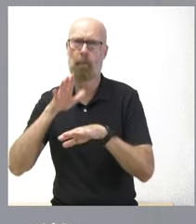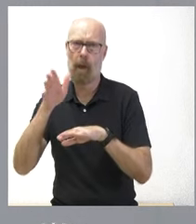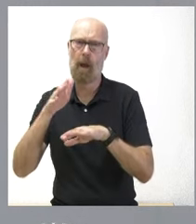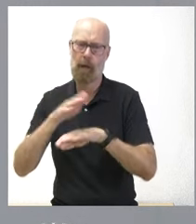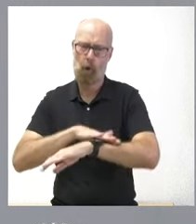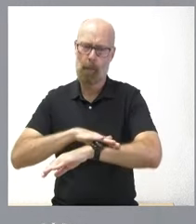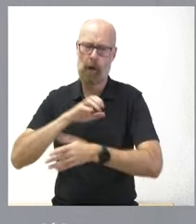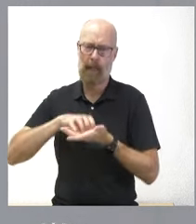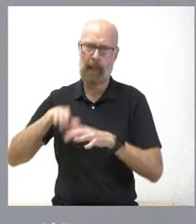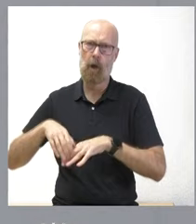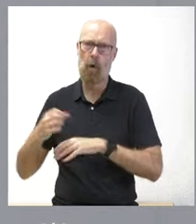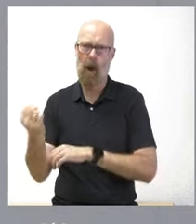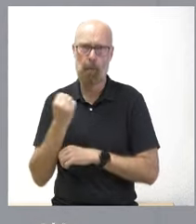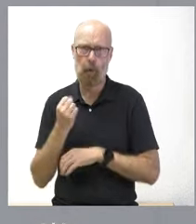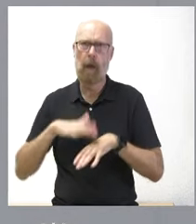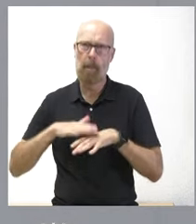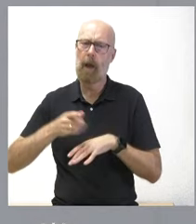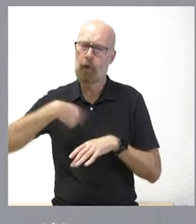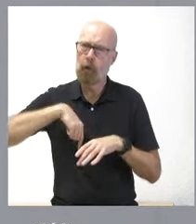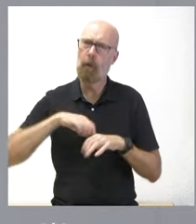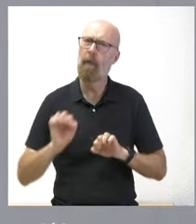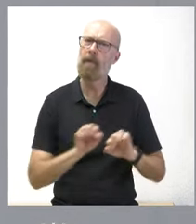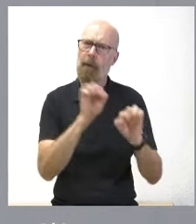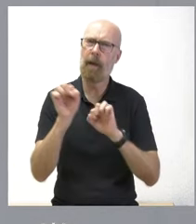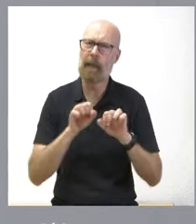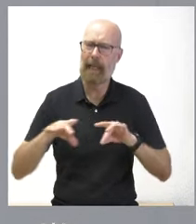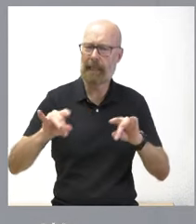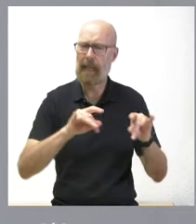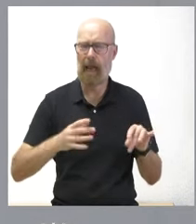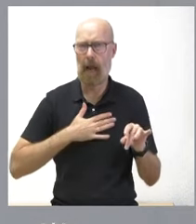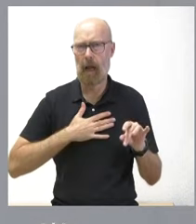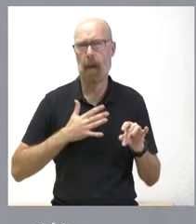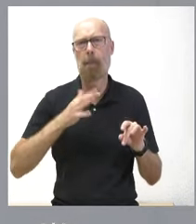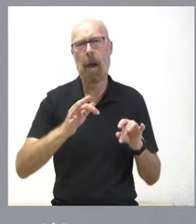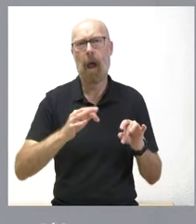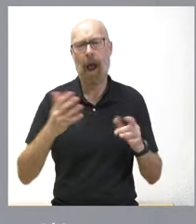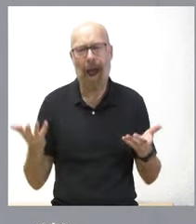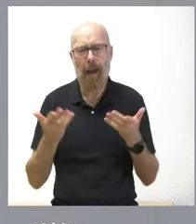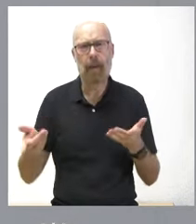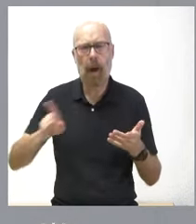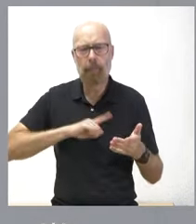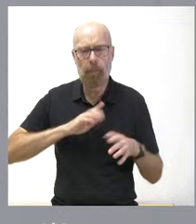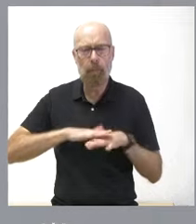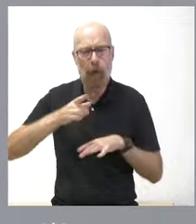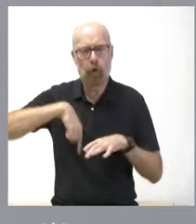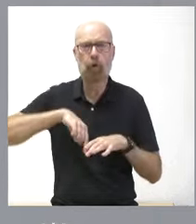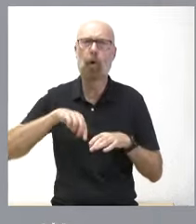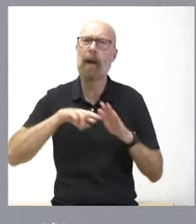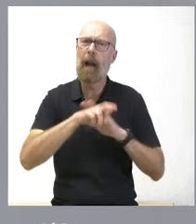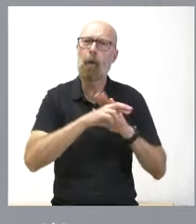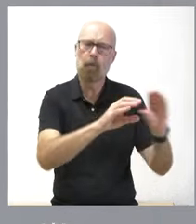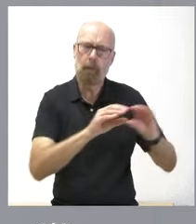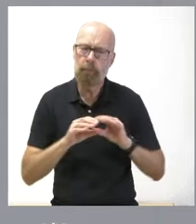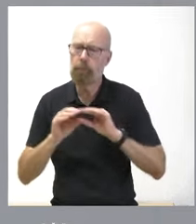esta tierra, pero también nos anima a utilizar bien los recursos que proceden de la financiación autónomica, mejorando la vida de la gente. Y, sin más,